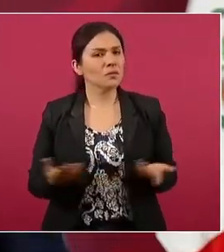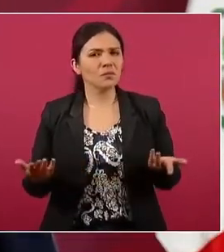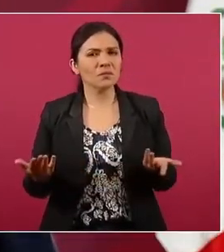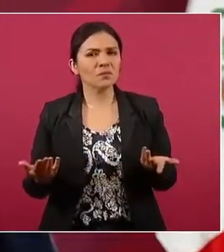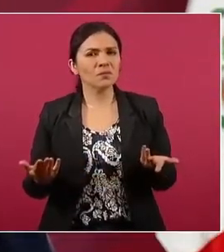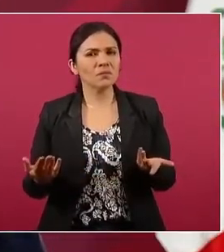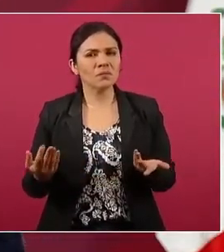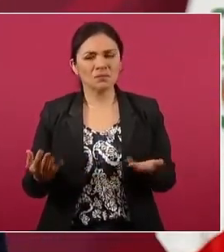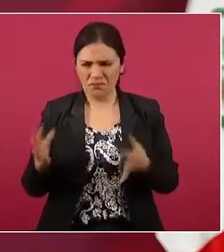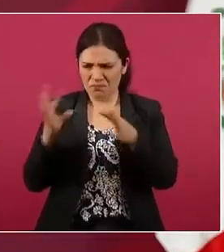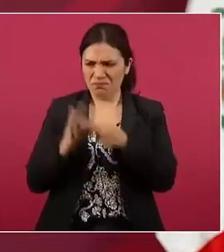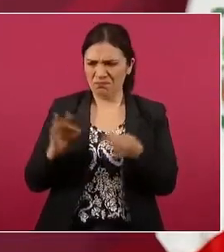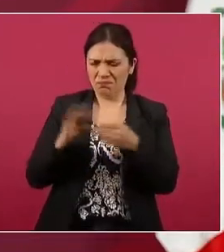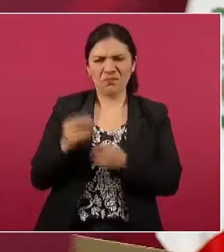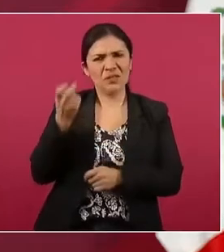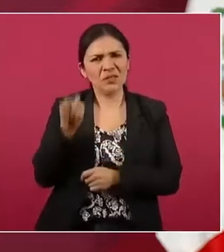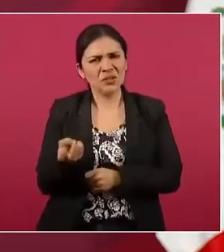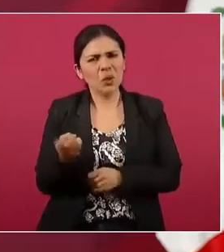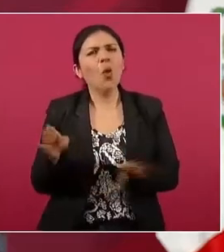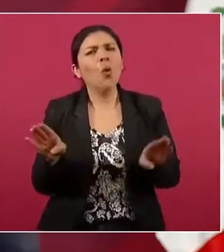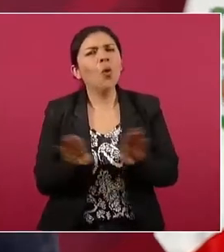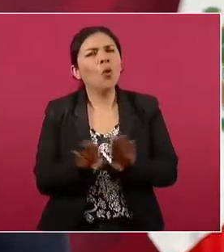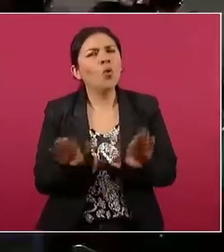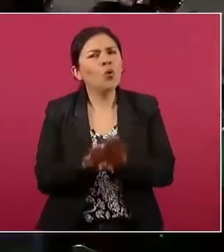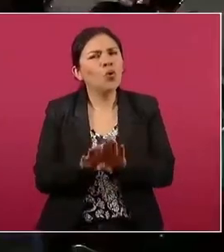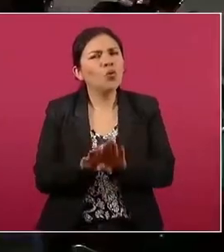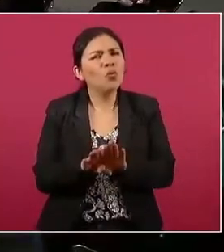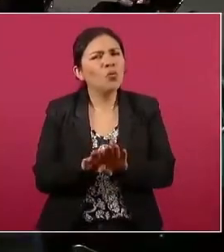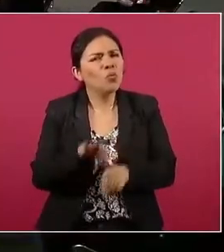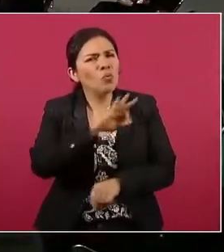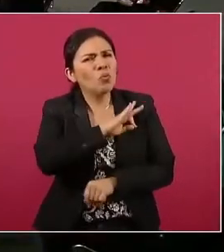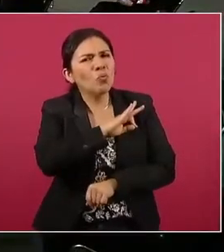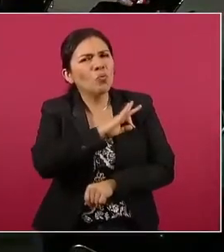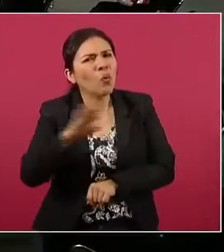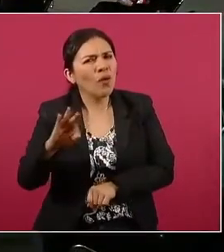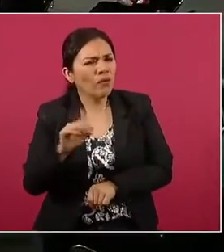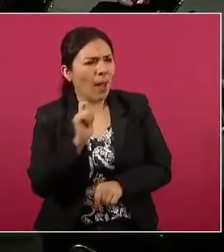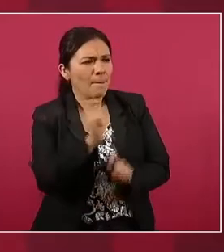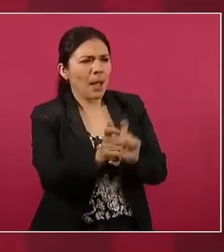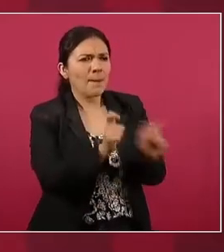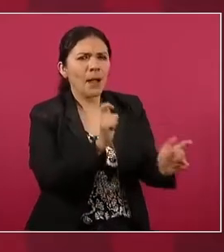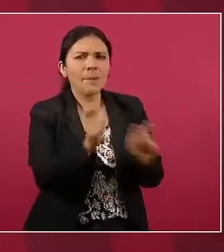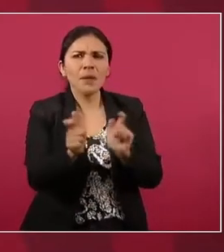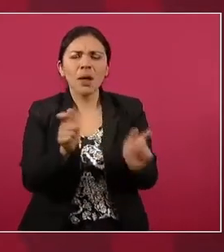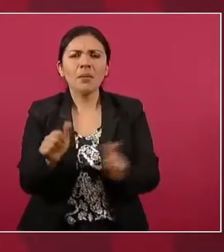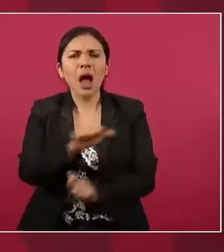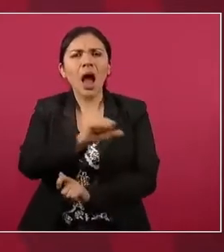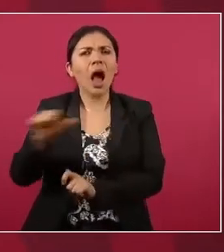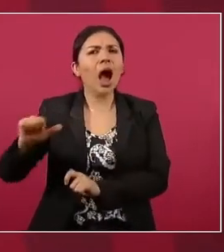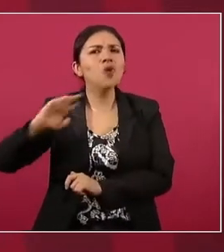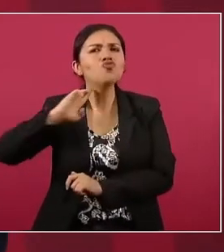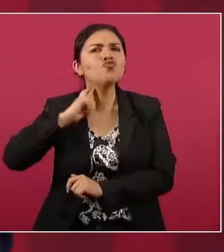que contratan a estos robots.